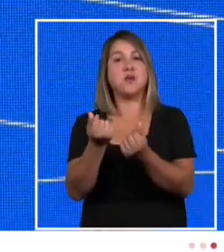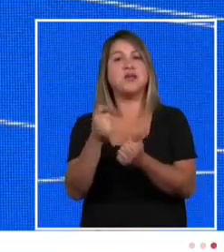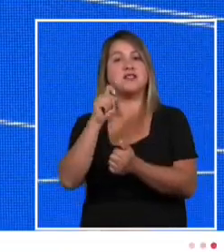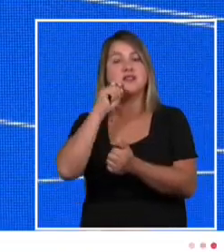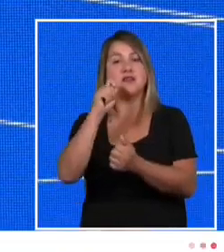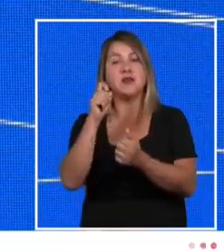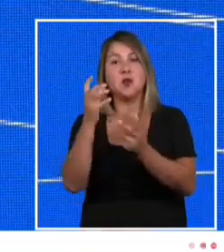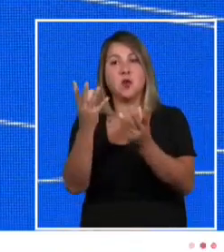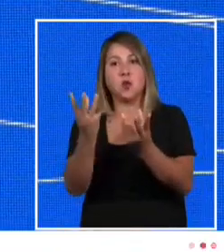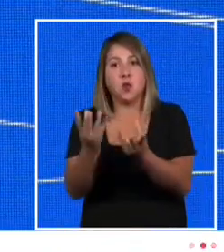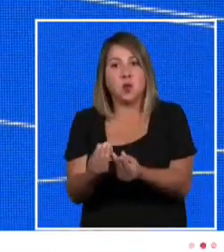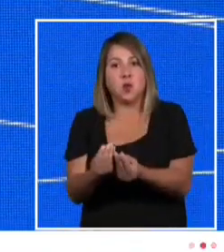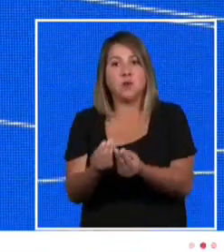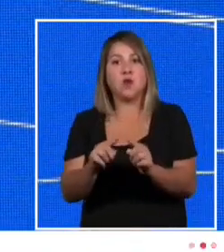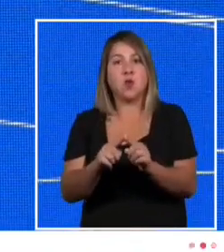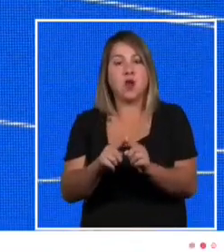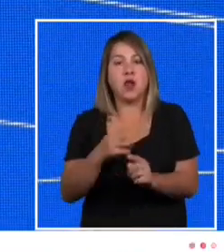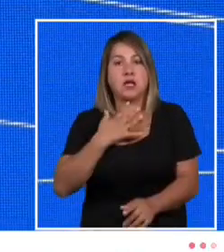ansiedad.